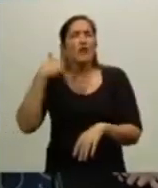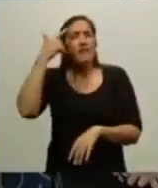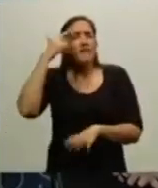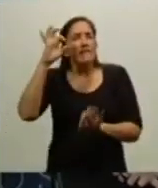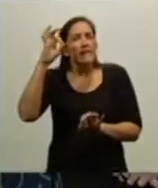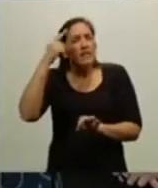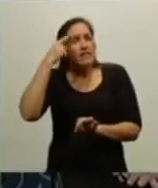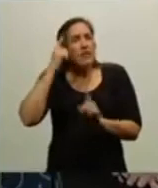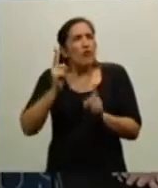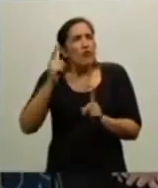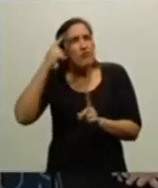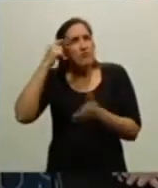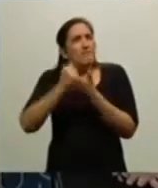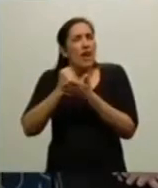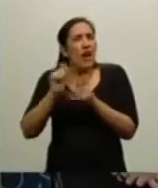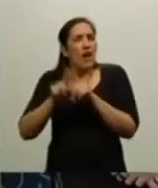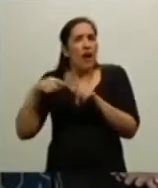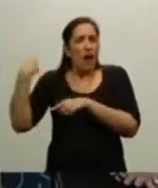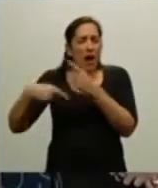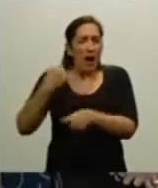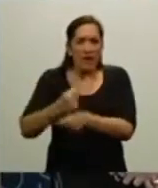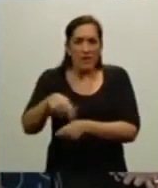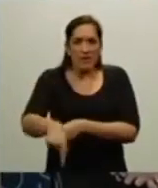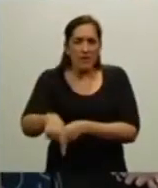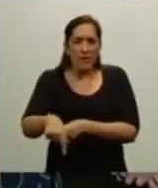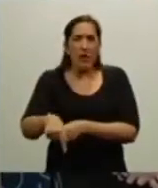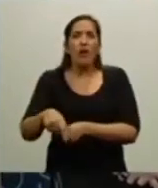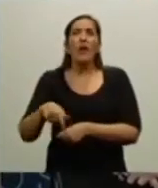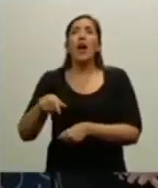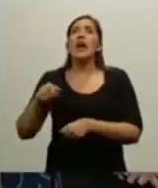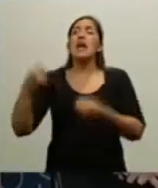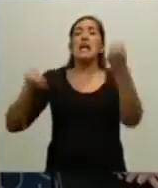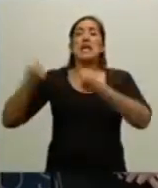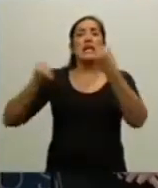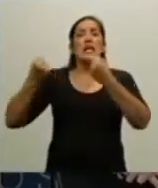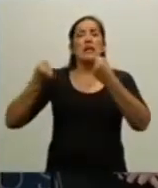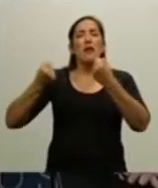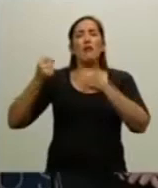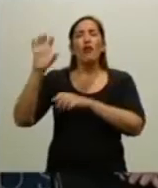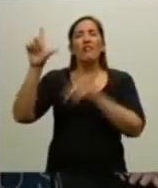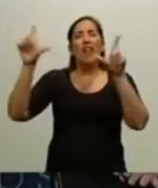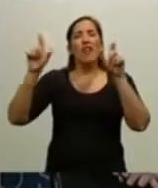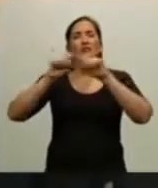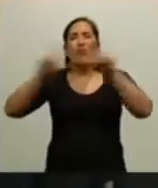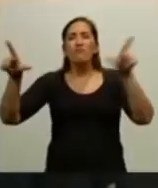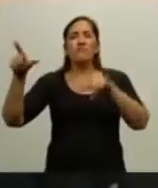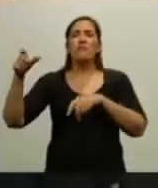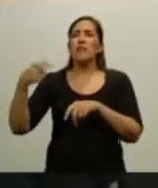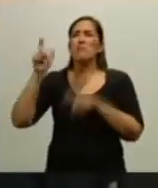hoy, tiraba monedas contra los camiones de exteriores, los canales de televisión,